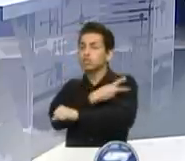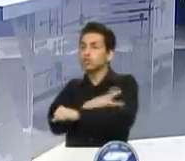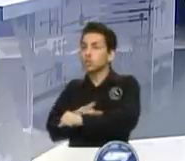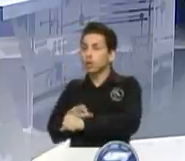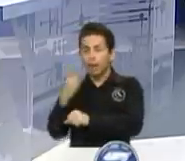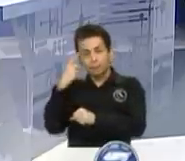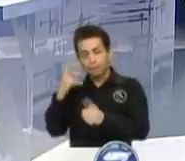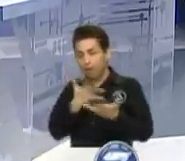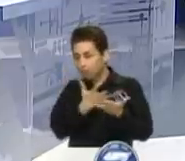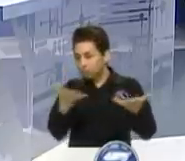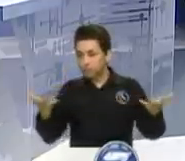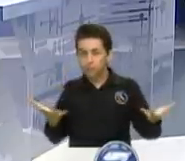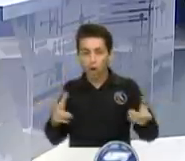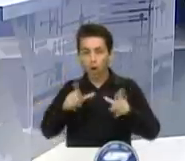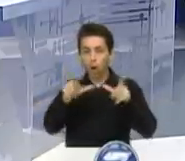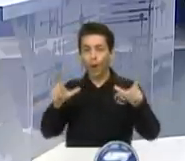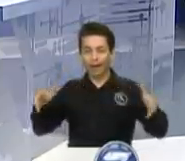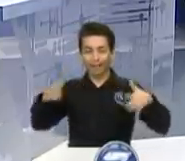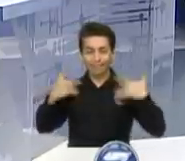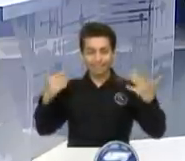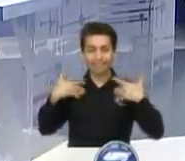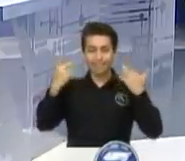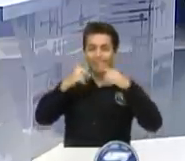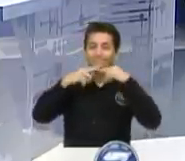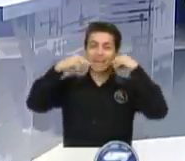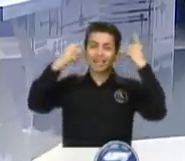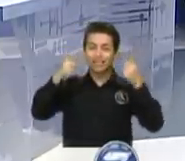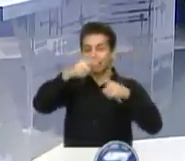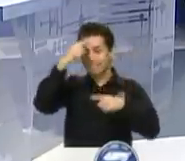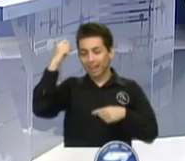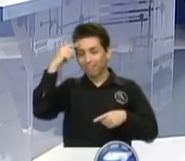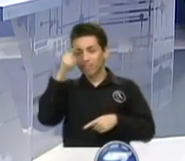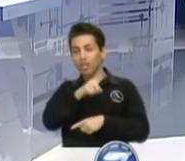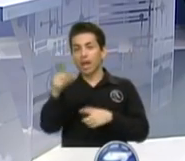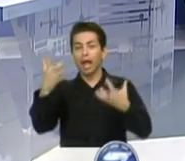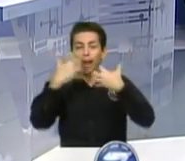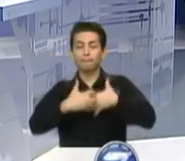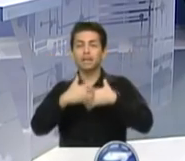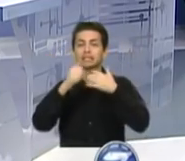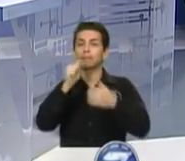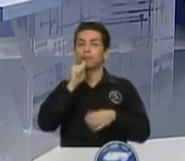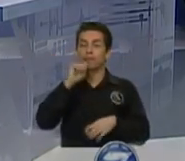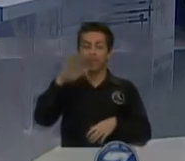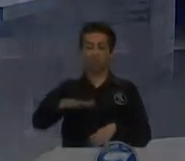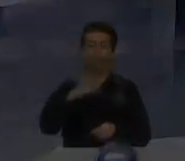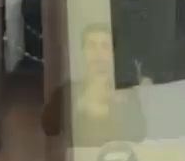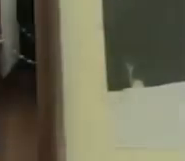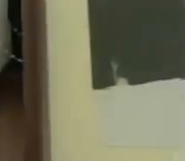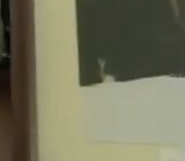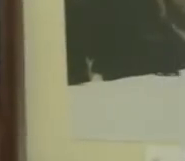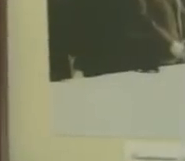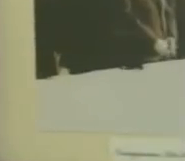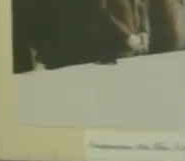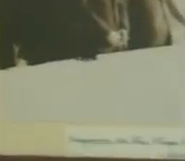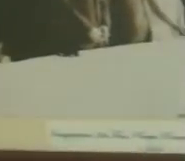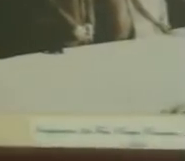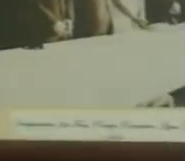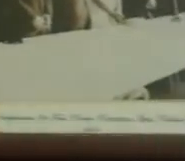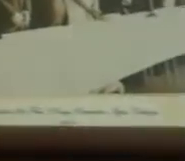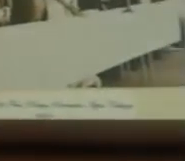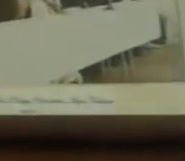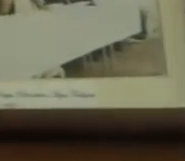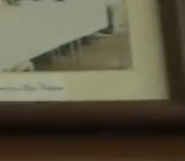sanos y de felicidad para los trabajadores y familias de las empresas privadas de nuestro país. Con una visión